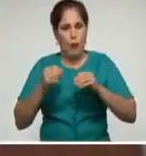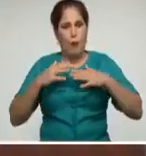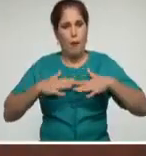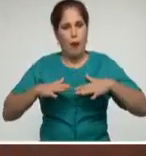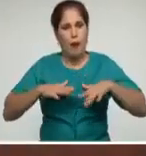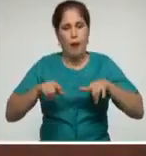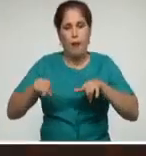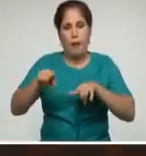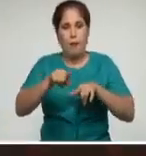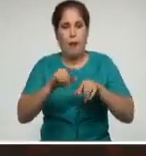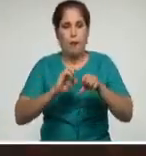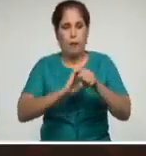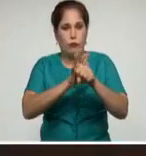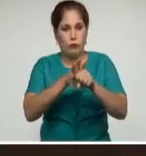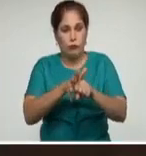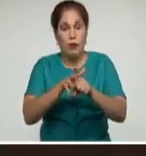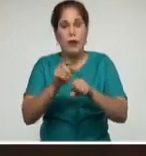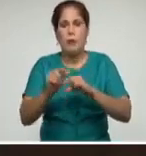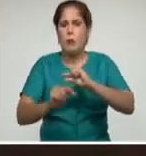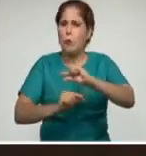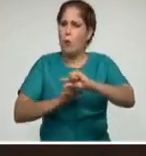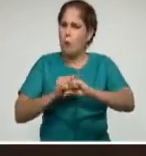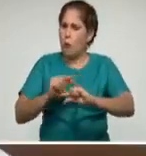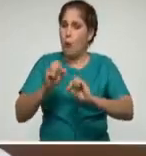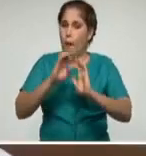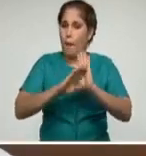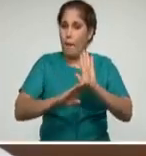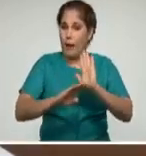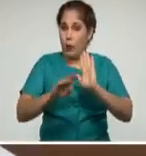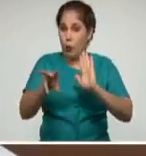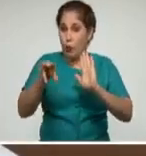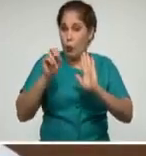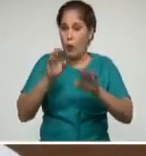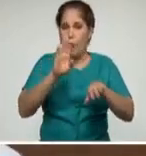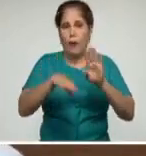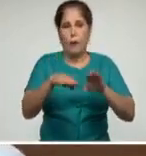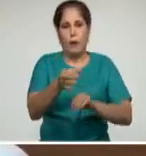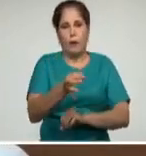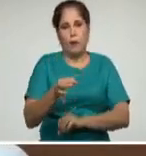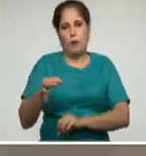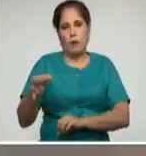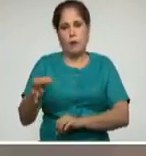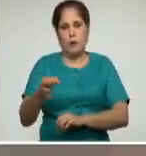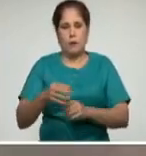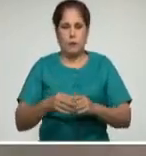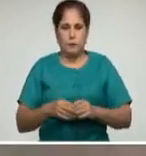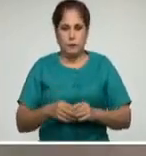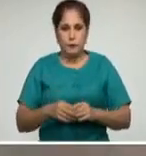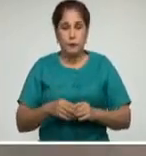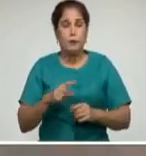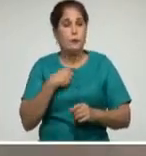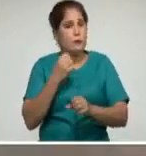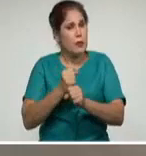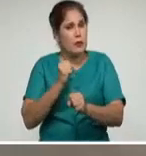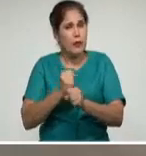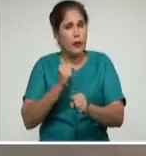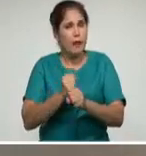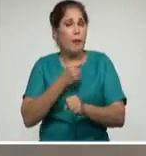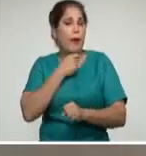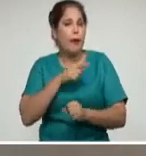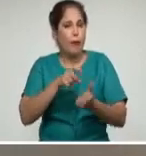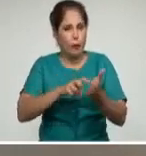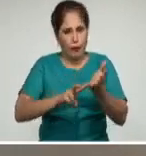impactos de la epidemia y adecuar métodos a las características de cada comunidad. Se trabaja primero con las estructuras